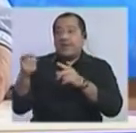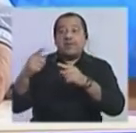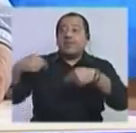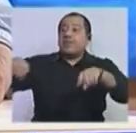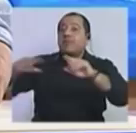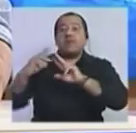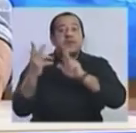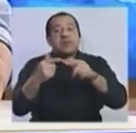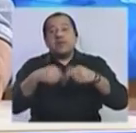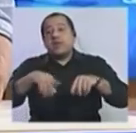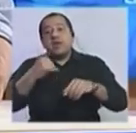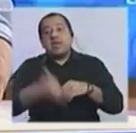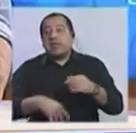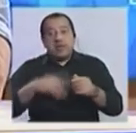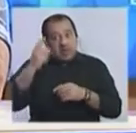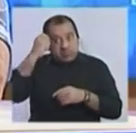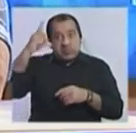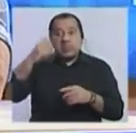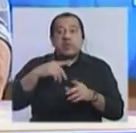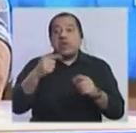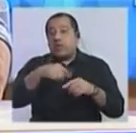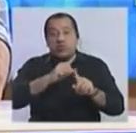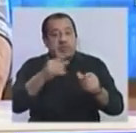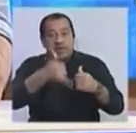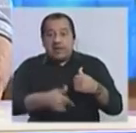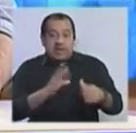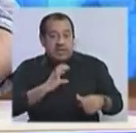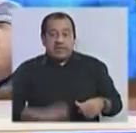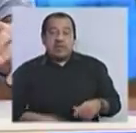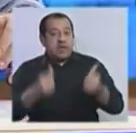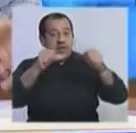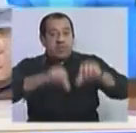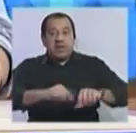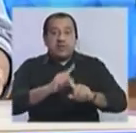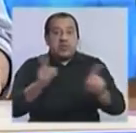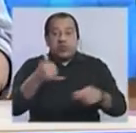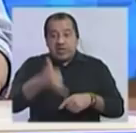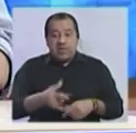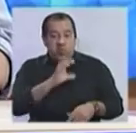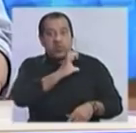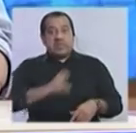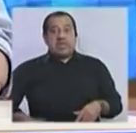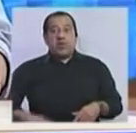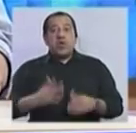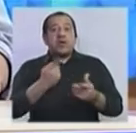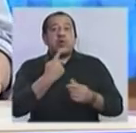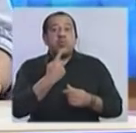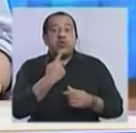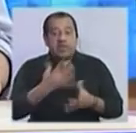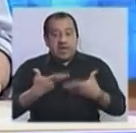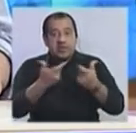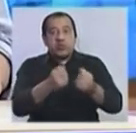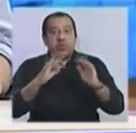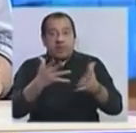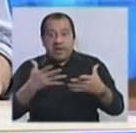el que tenga las capacidades le va a ir muy bien y el que no las tenga le va ir muy mal. Y si no tenemos un Estado que con políticas ayude a equiparar eso o